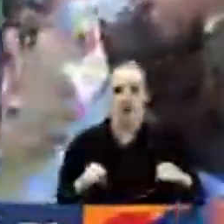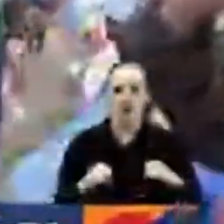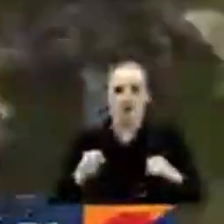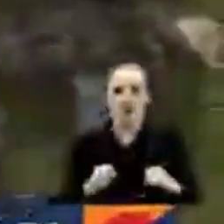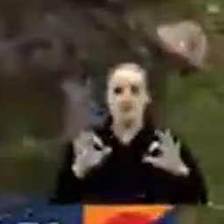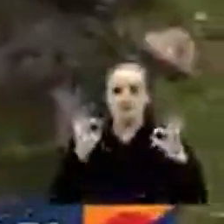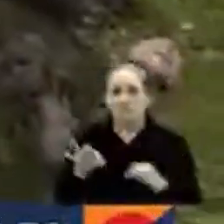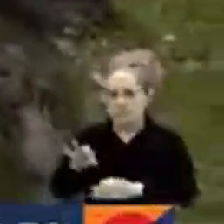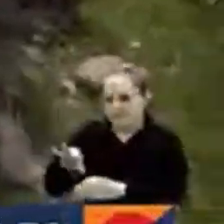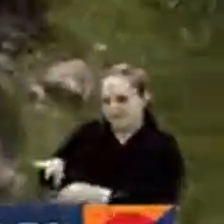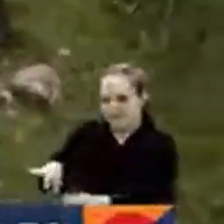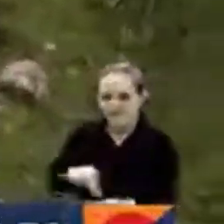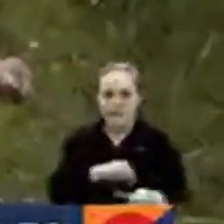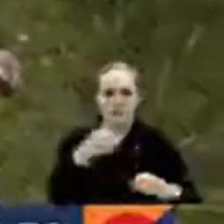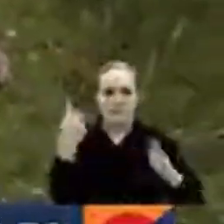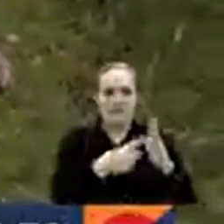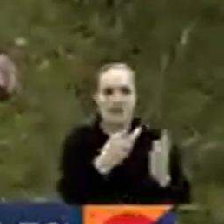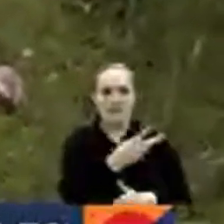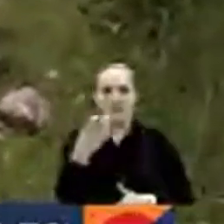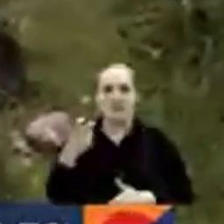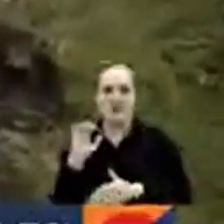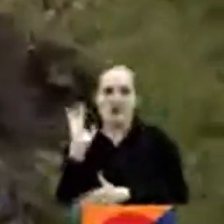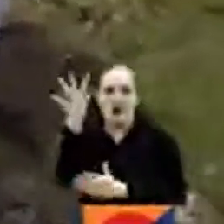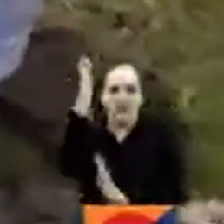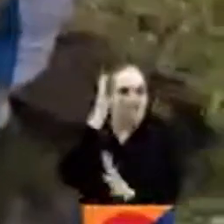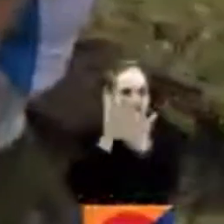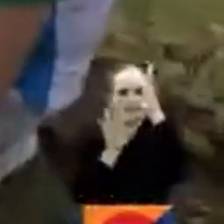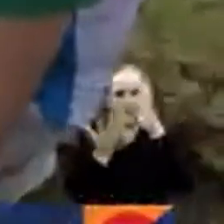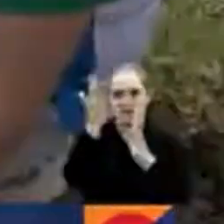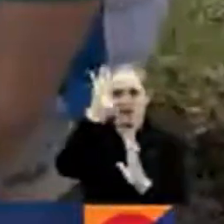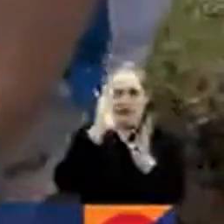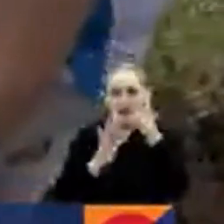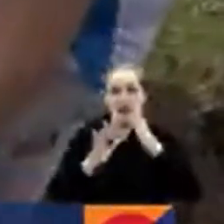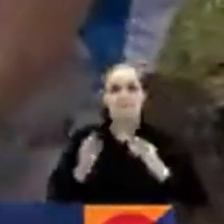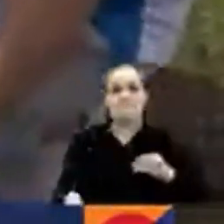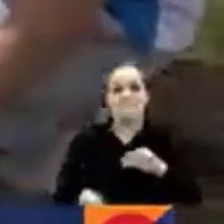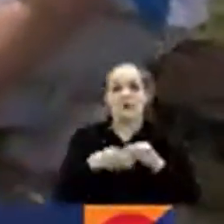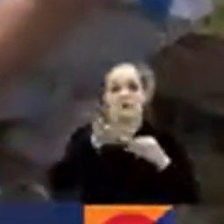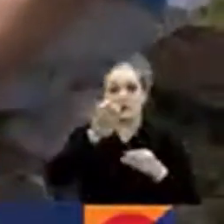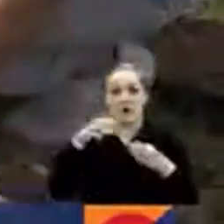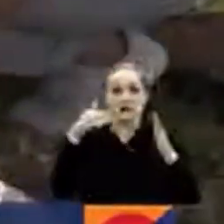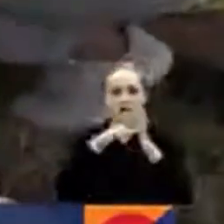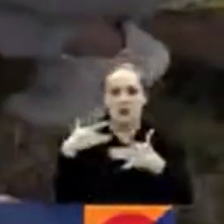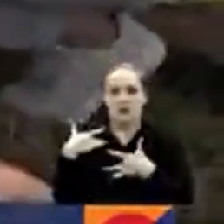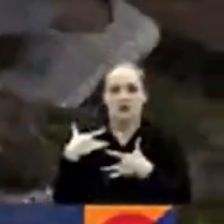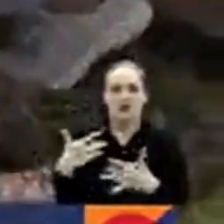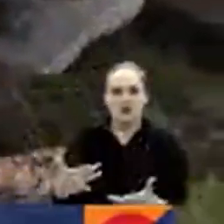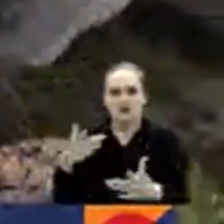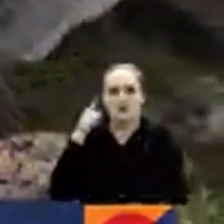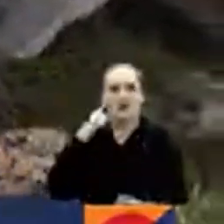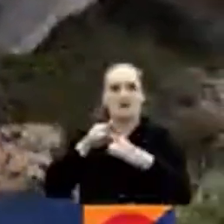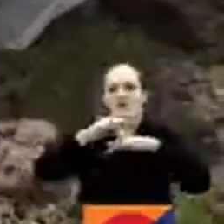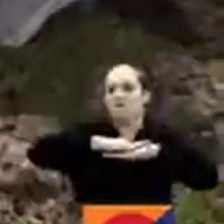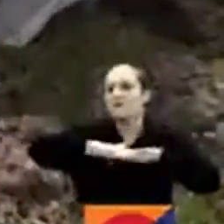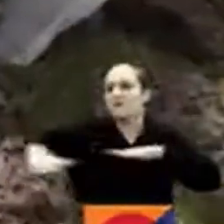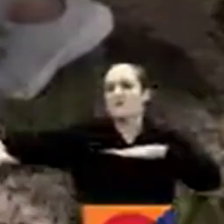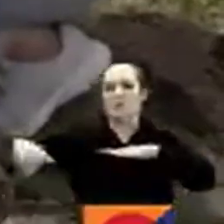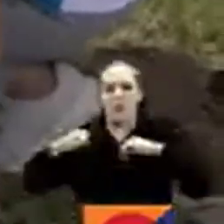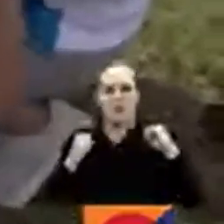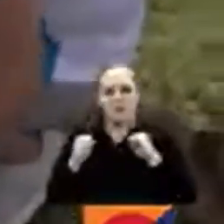sembrar 1.200 árboles en el ecoparque. 9.000 árboles más serán donados para la sabana de Bogotá.